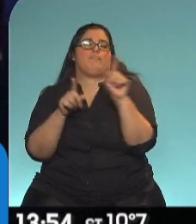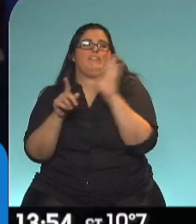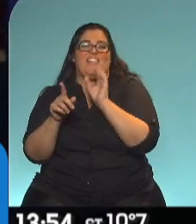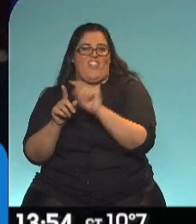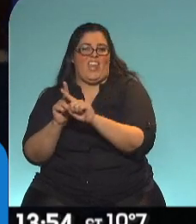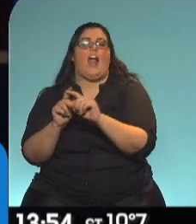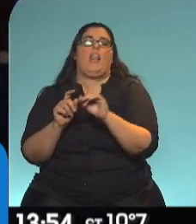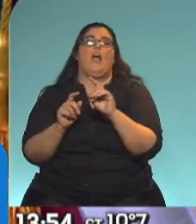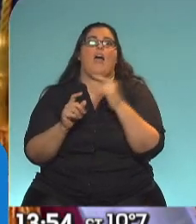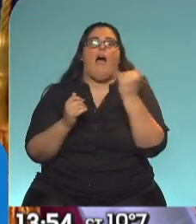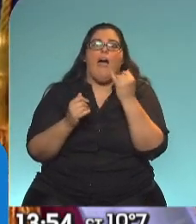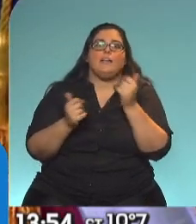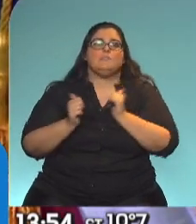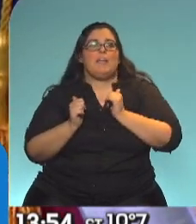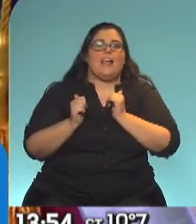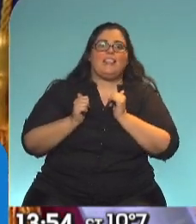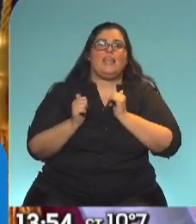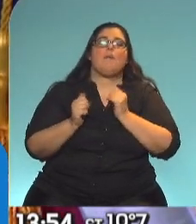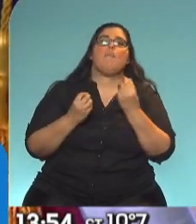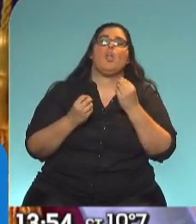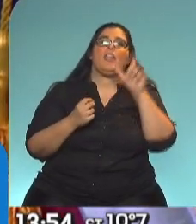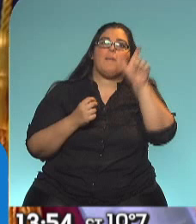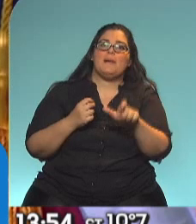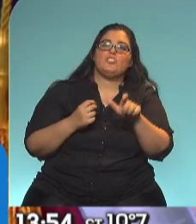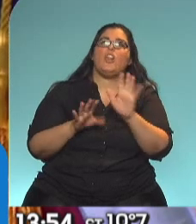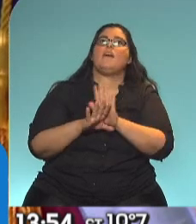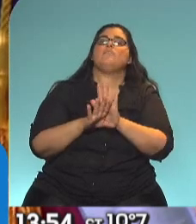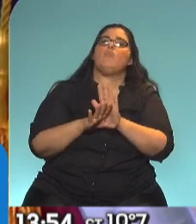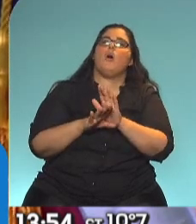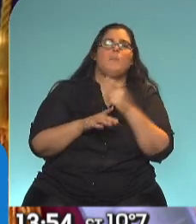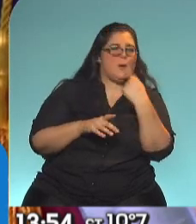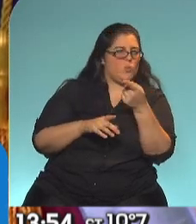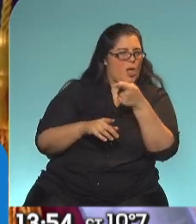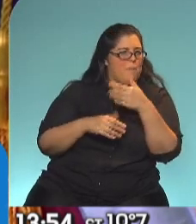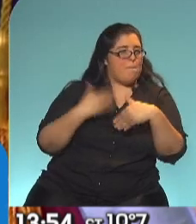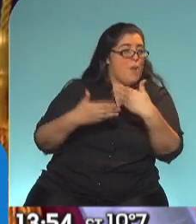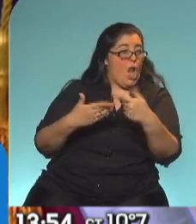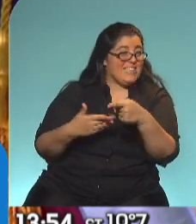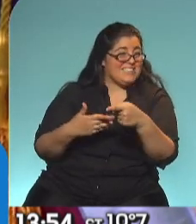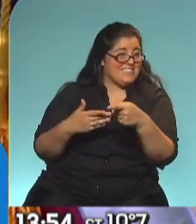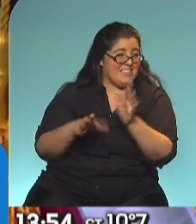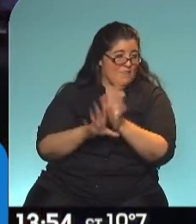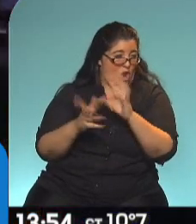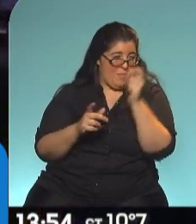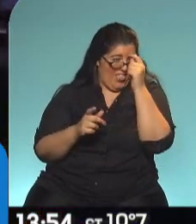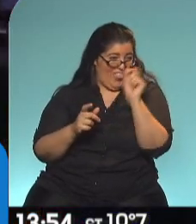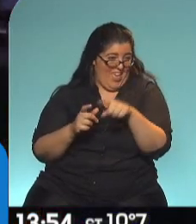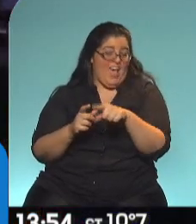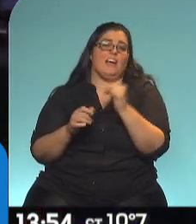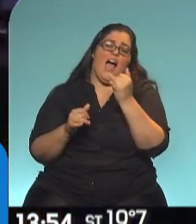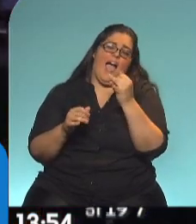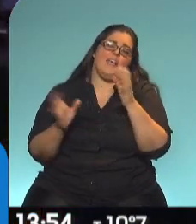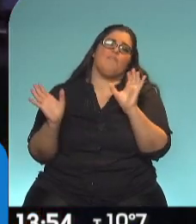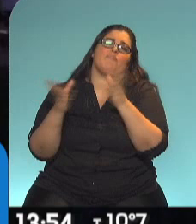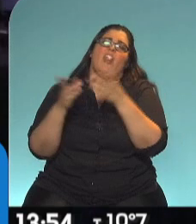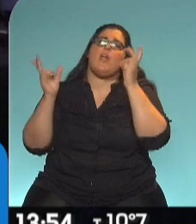muchas expectativas, porque fue muy respetada... ¿La consideramos progresista, Rulo, o no? Es de la línea demócrata y dentro de lo